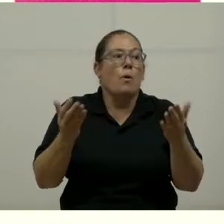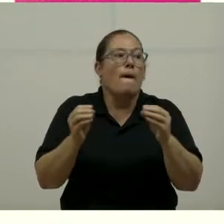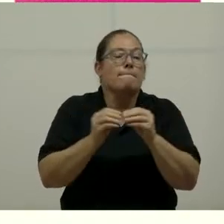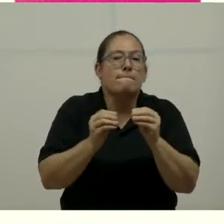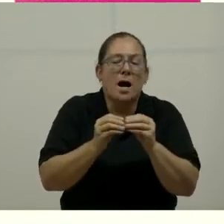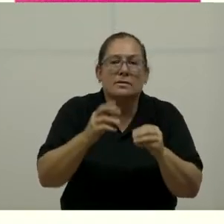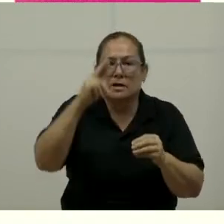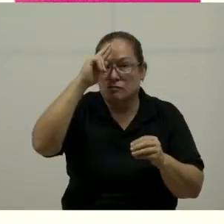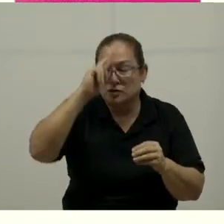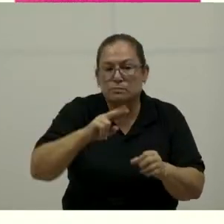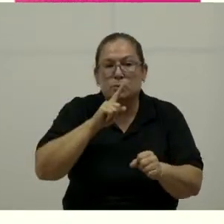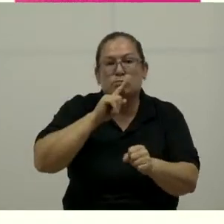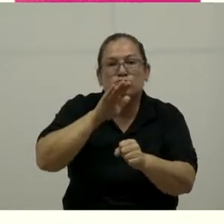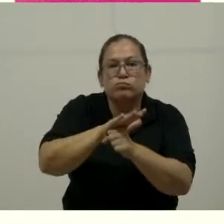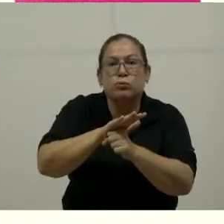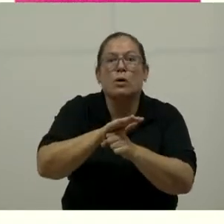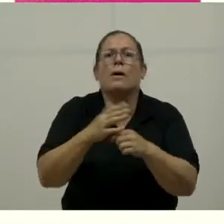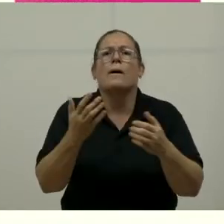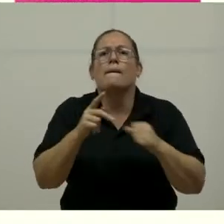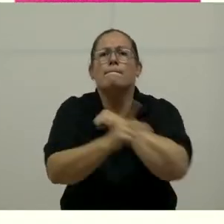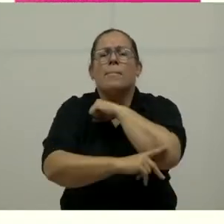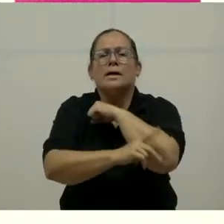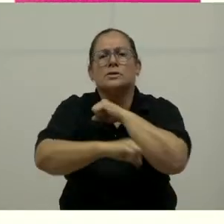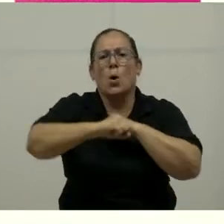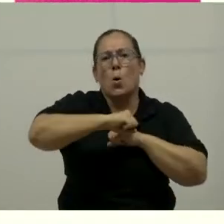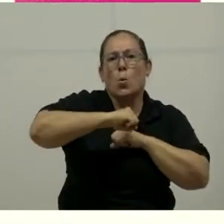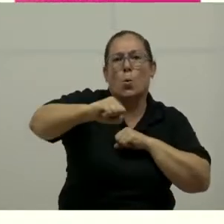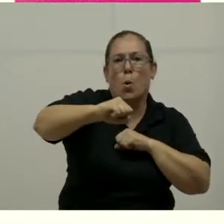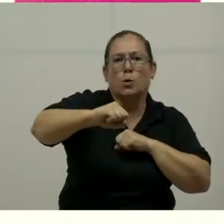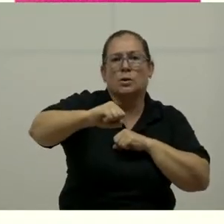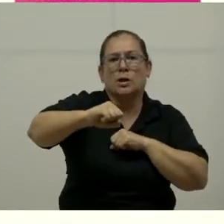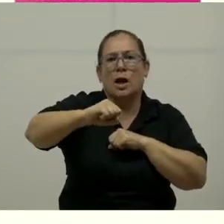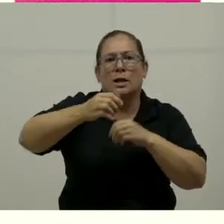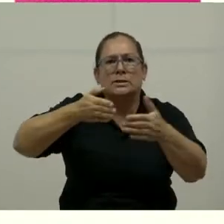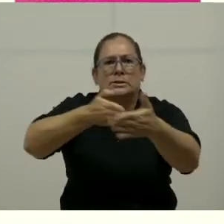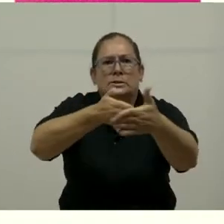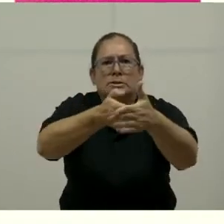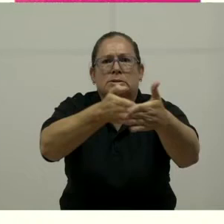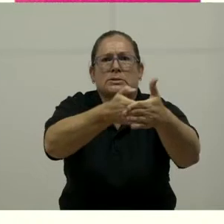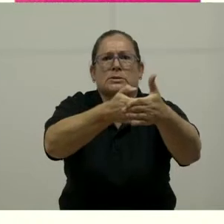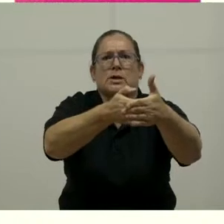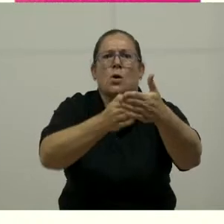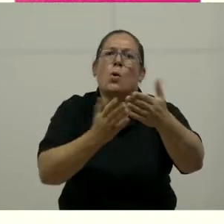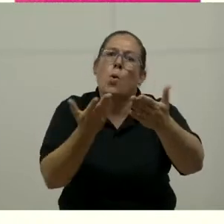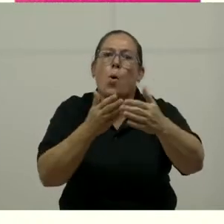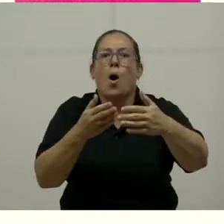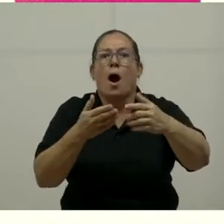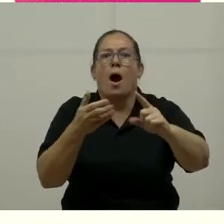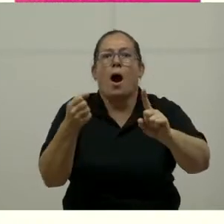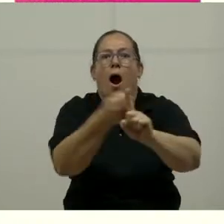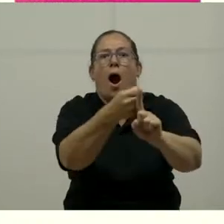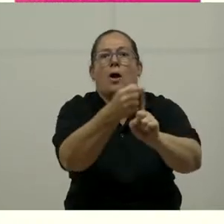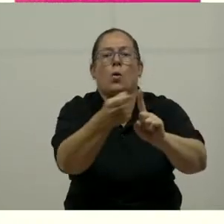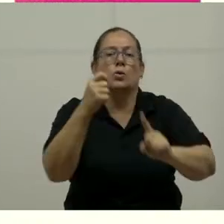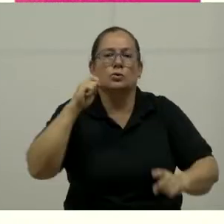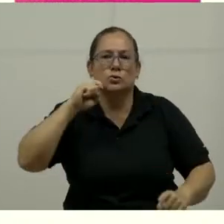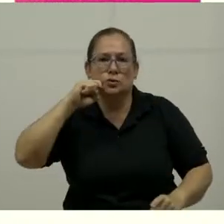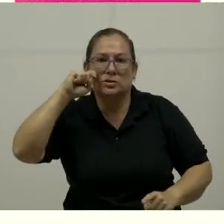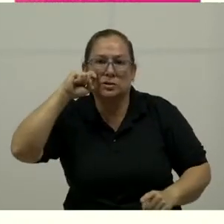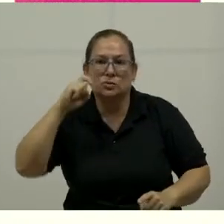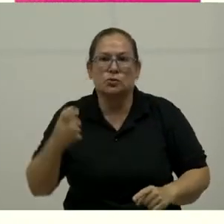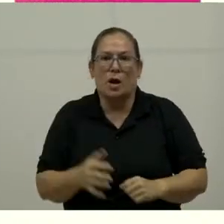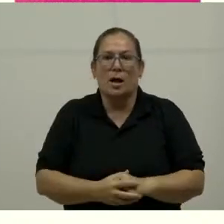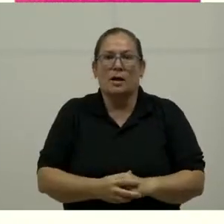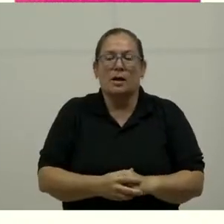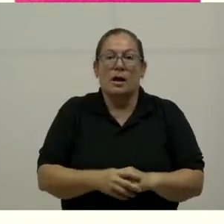De nuevo, es el compromiso país en contra del hostigamiento y el acoso sexual. Ustedes, señoras, que han trabajado en hoteles,